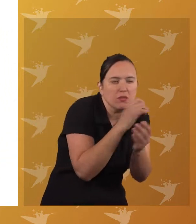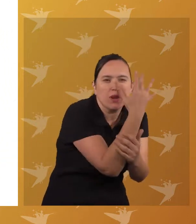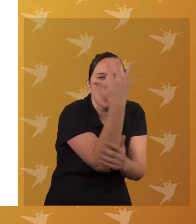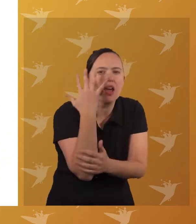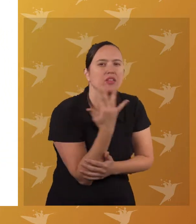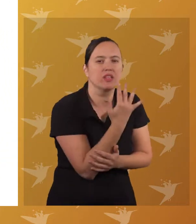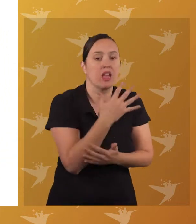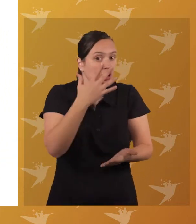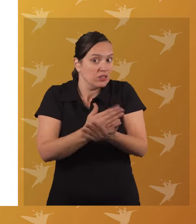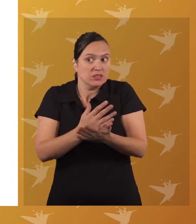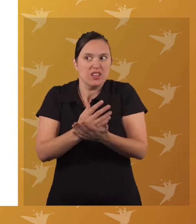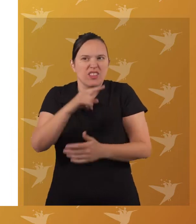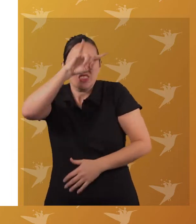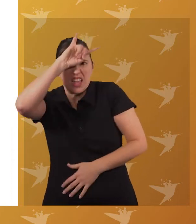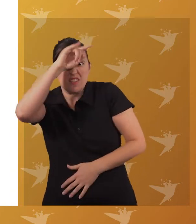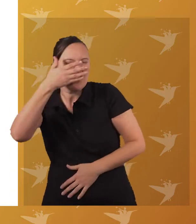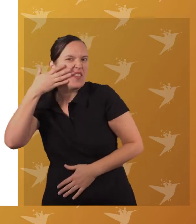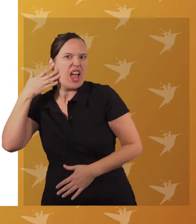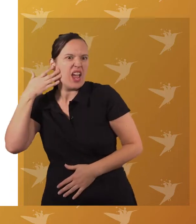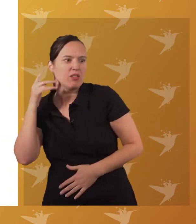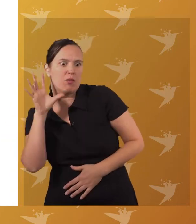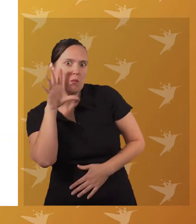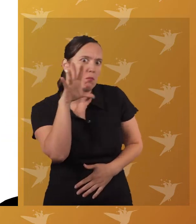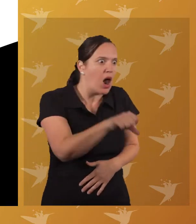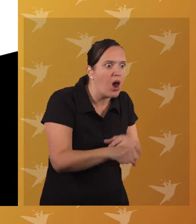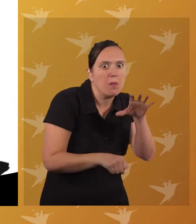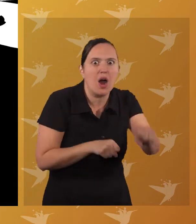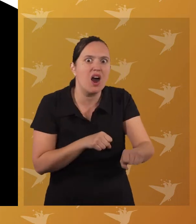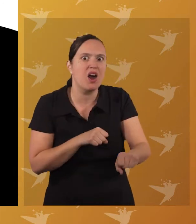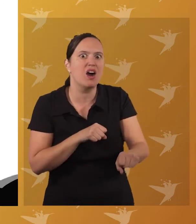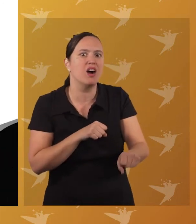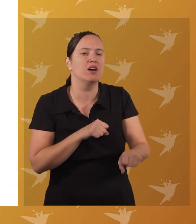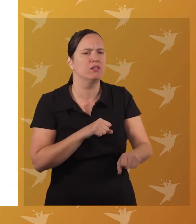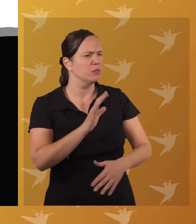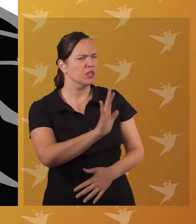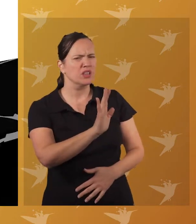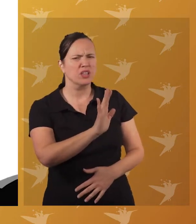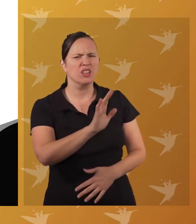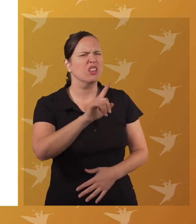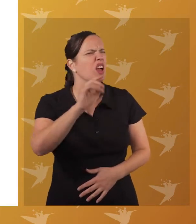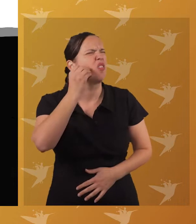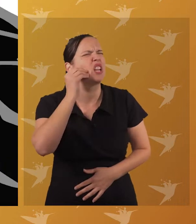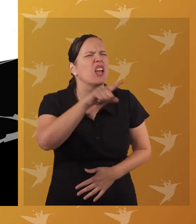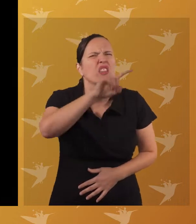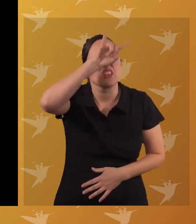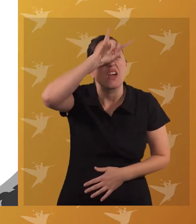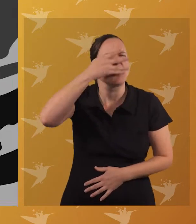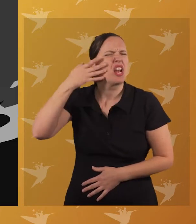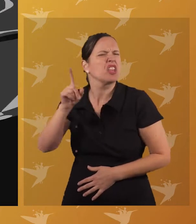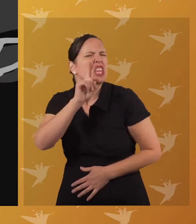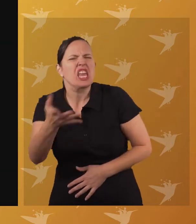Hasta que un día llegaron los diablos blancos ¿Y quiénes eran esos,